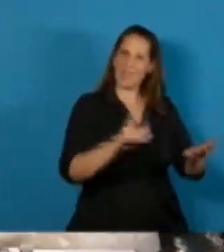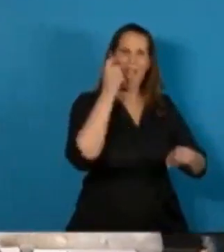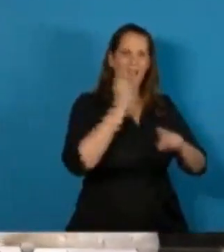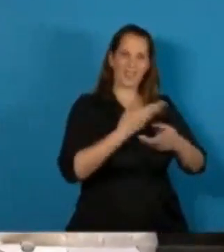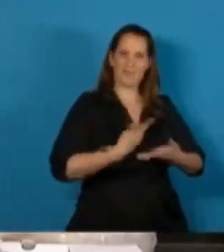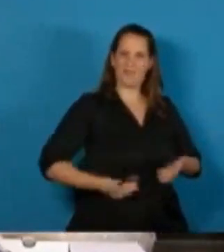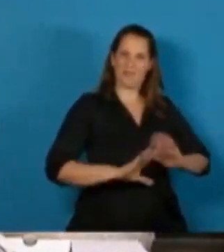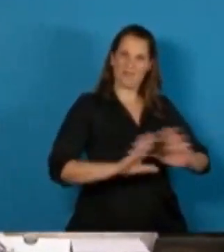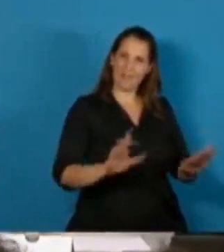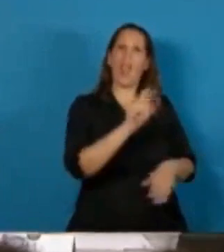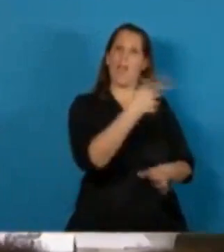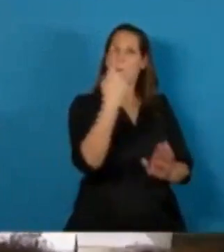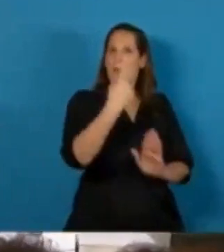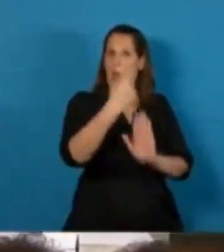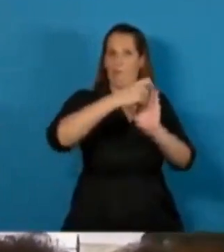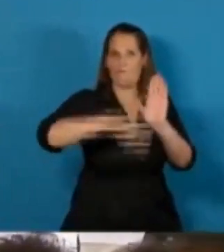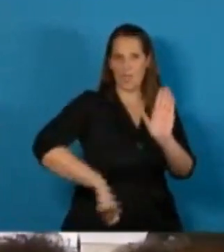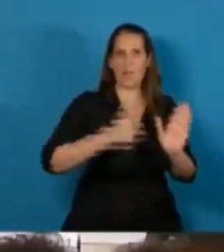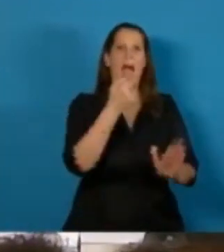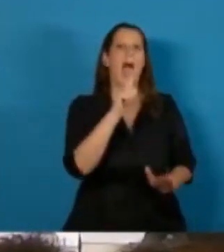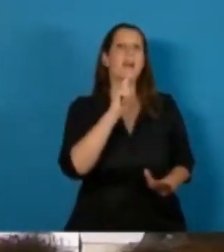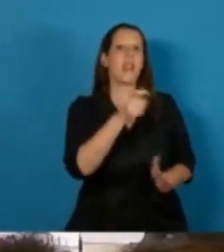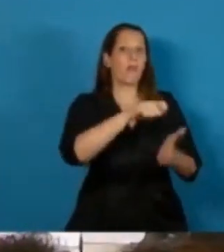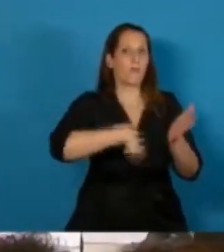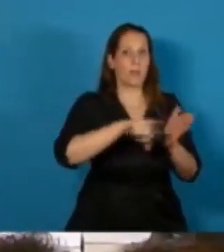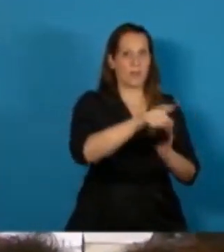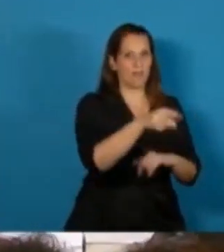que va a firmar en primer lugar entonces el acta correspondiente.